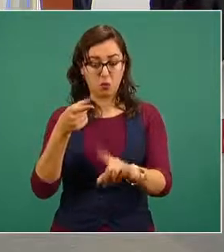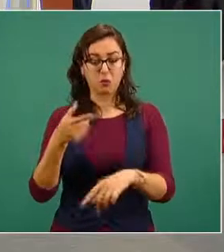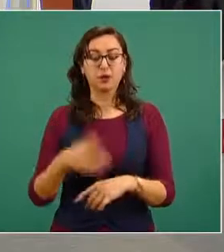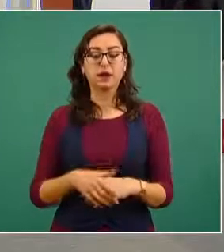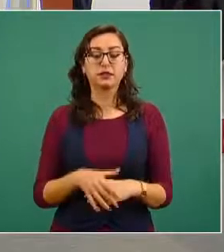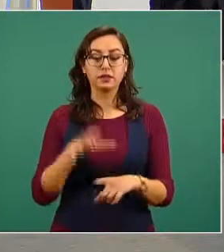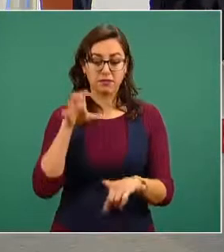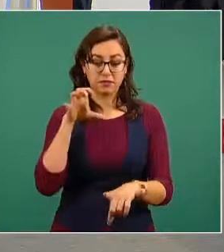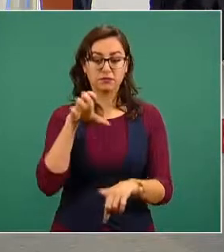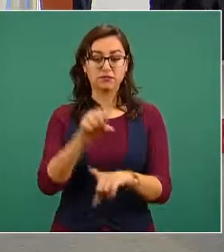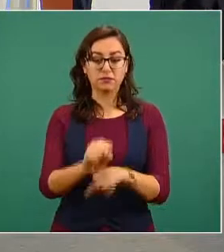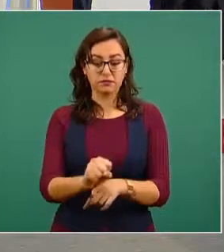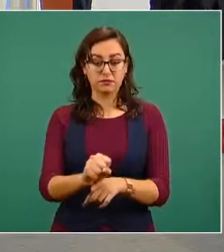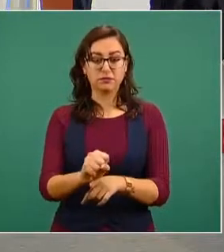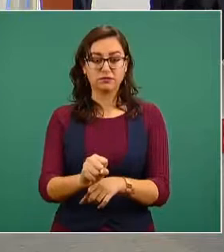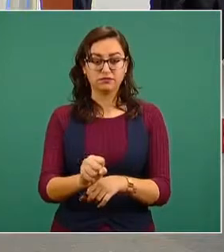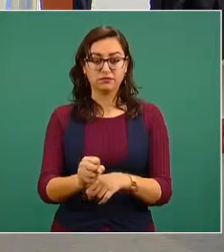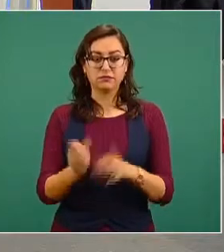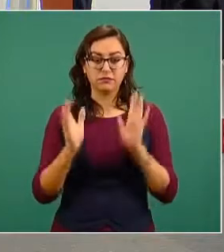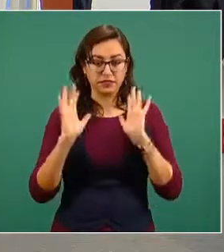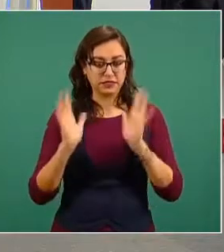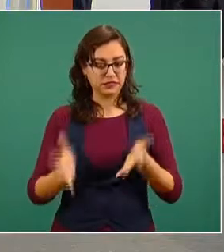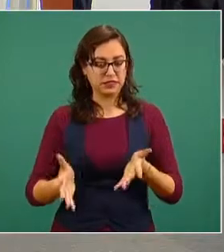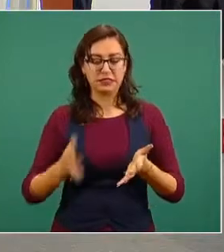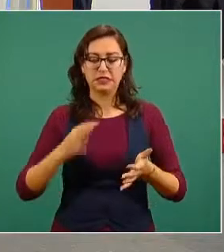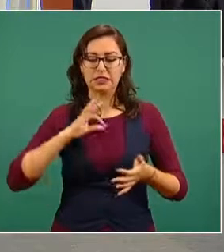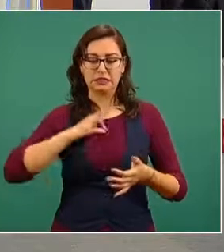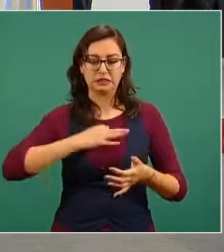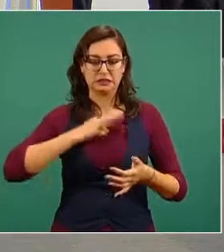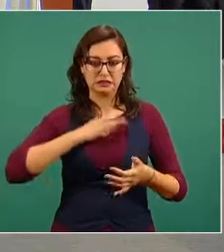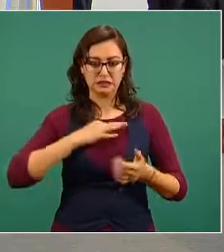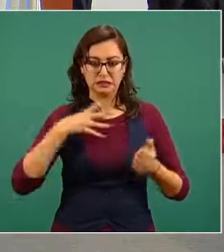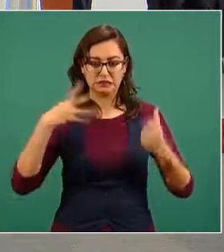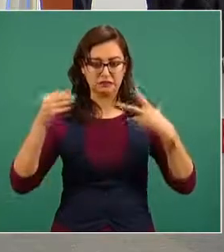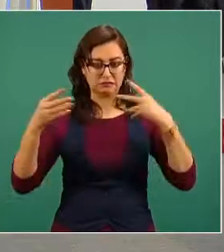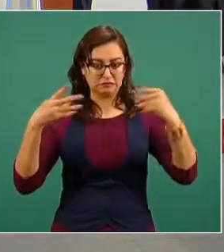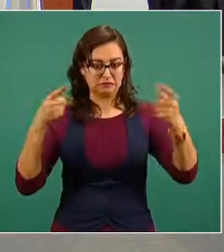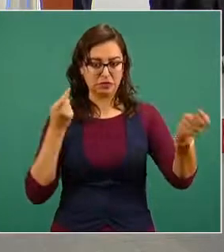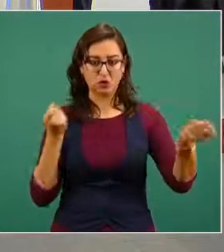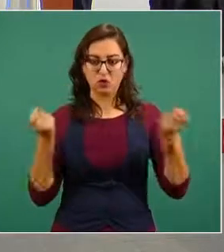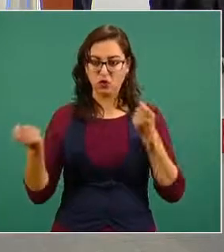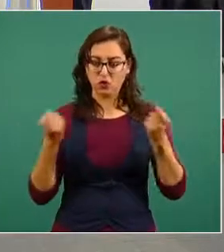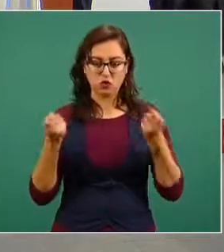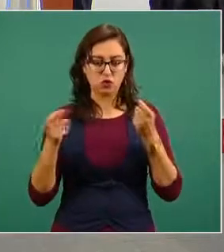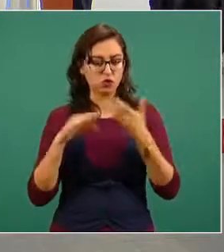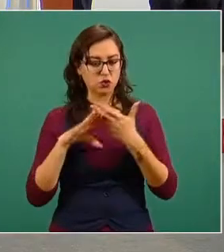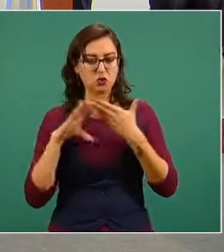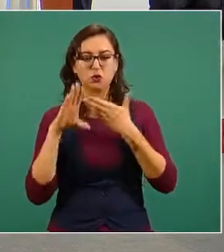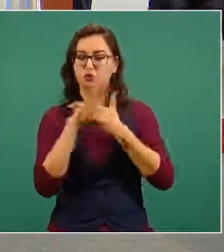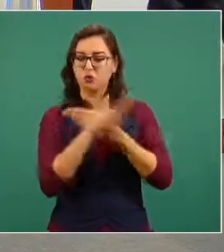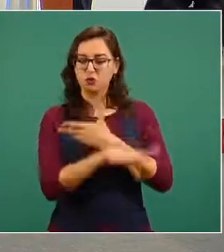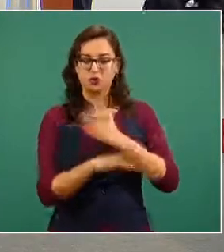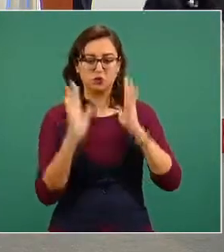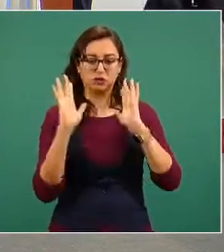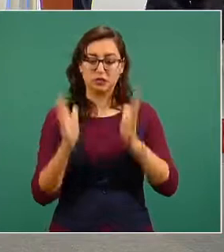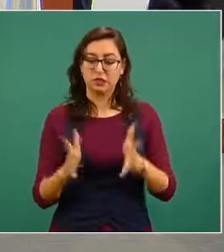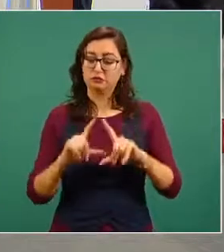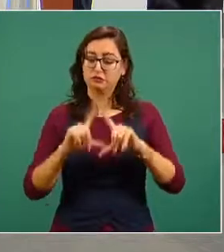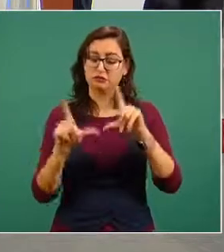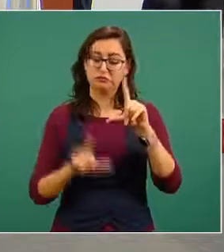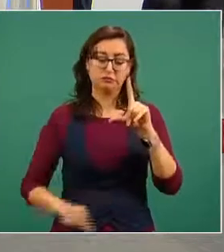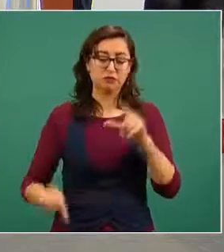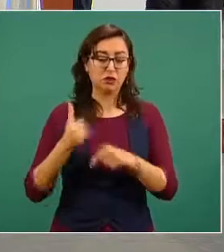para controlar y erradicar el virus COVID-19 que tanto daño está causando en nuestro país